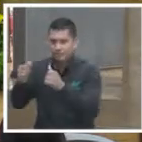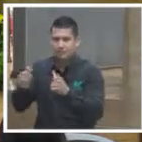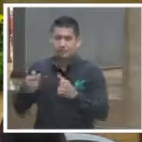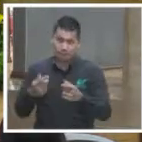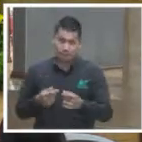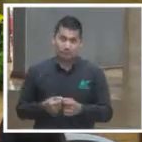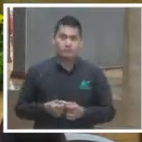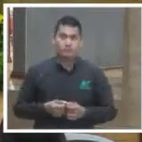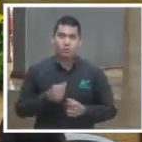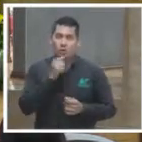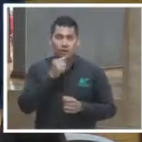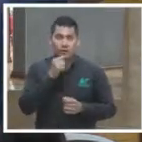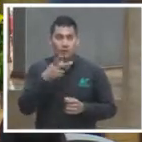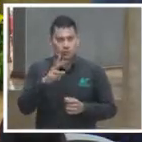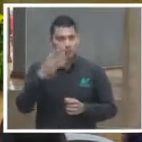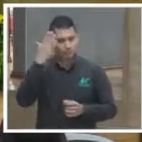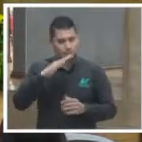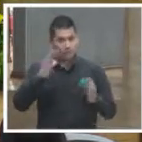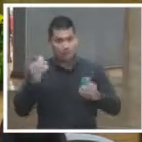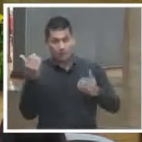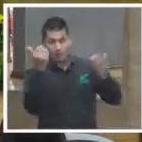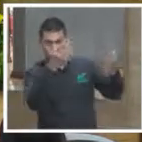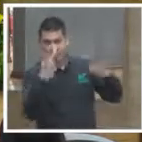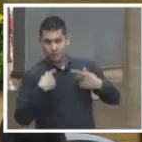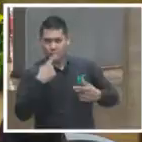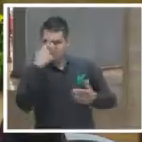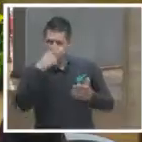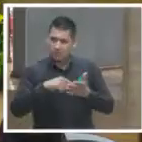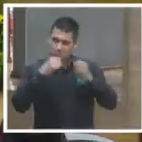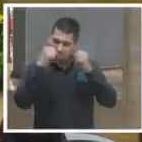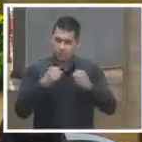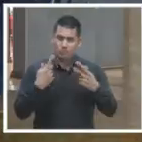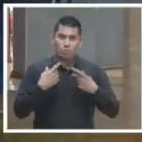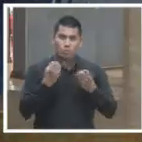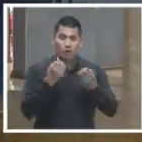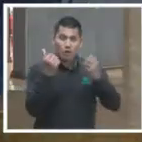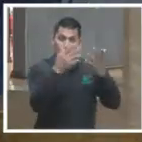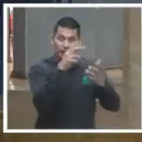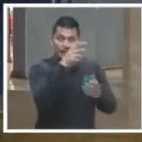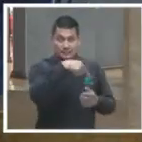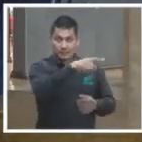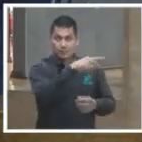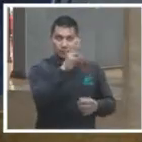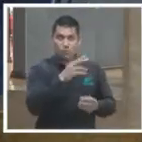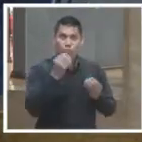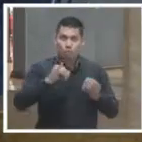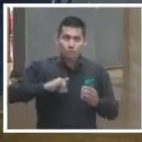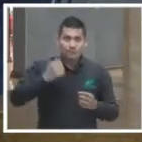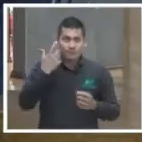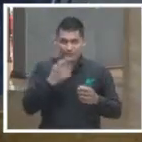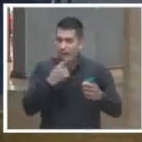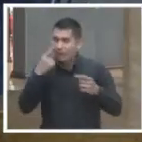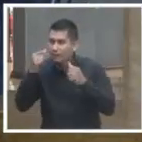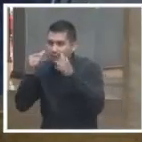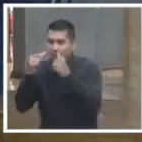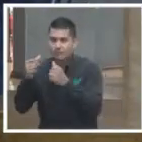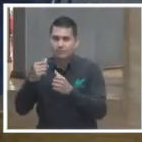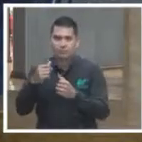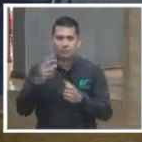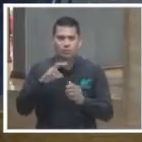interesados, nada más para pensar, para ver un poquito, hoy en Coahuila que todavía algunos tienen